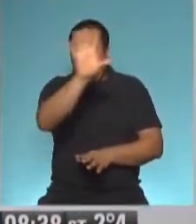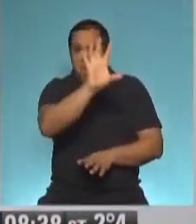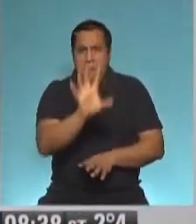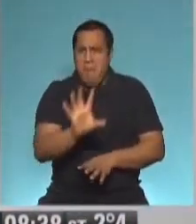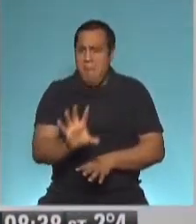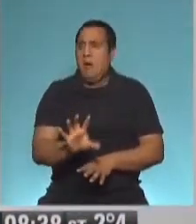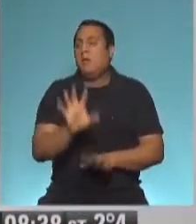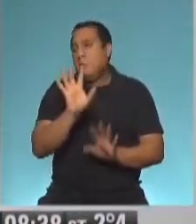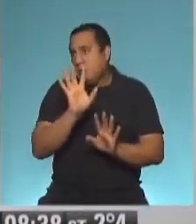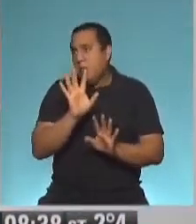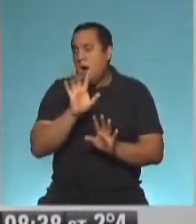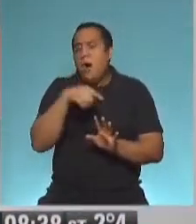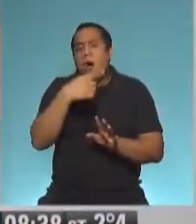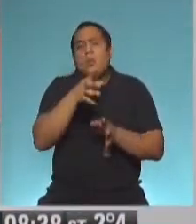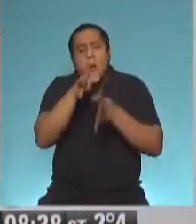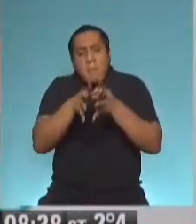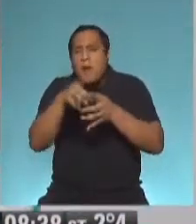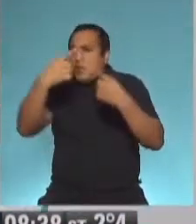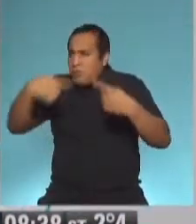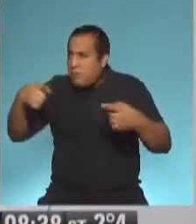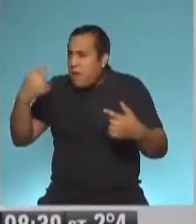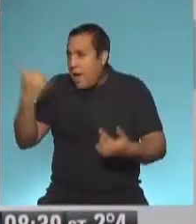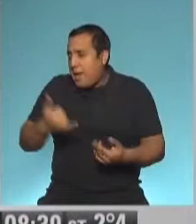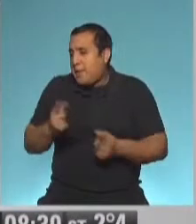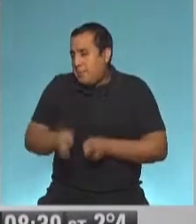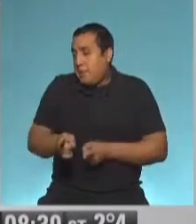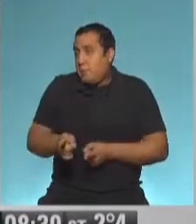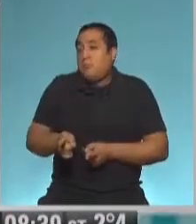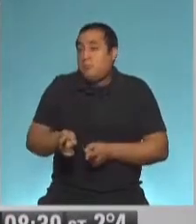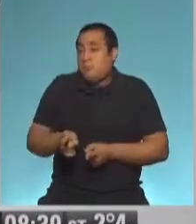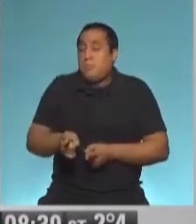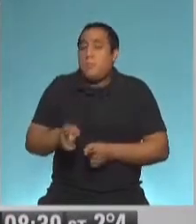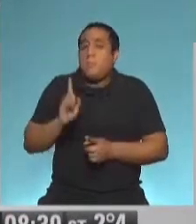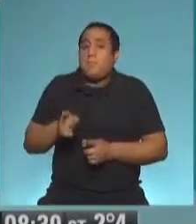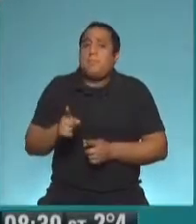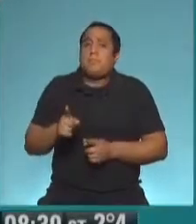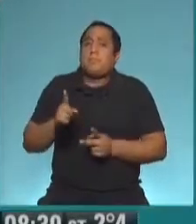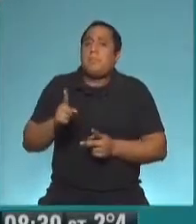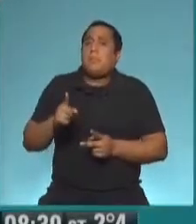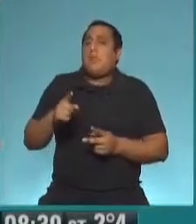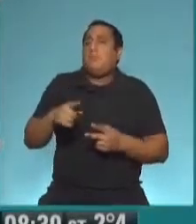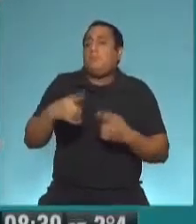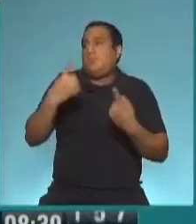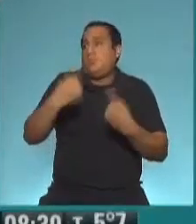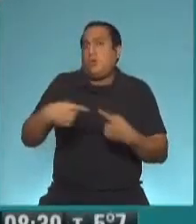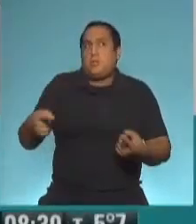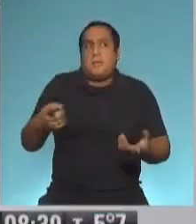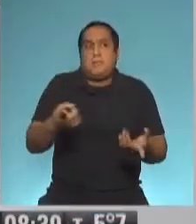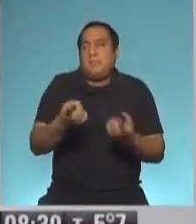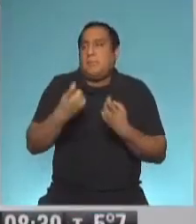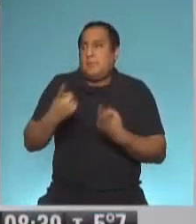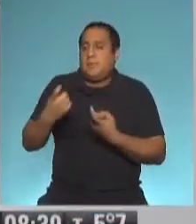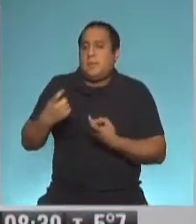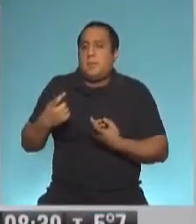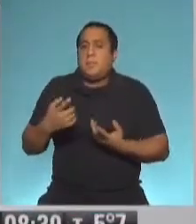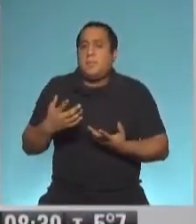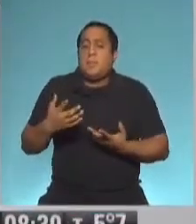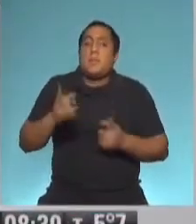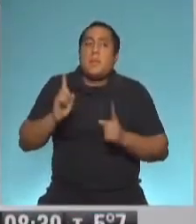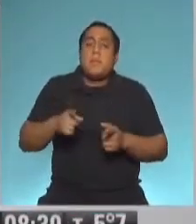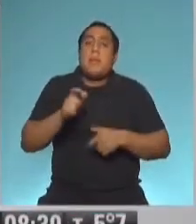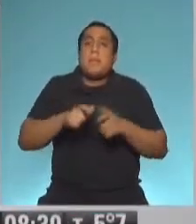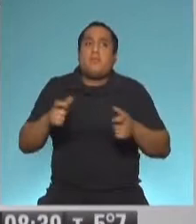sino que también hay un montón de aparatología. Y la segunda cuestión importante es el recurso humano. Un recurso humano que a esta altura, entendemos, tiene un estrés